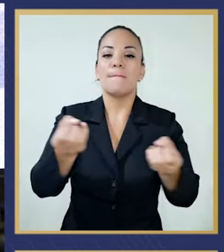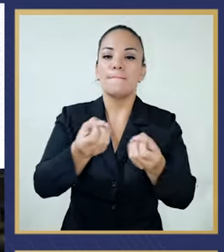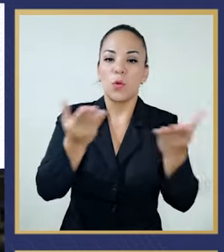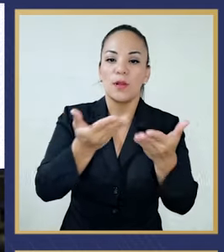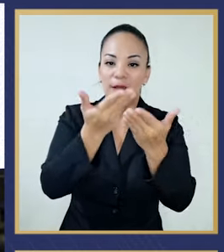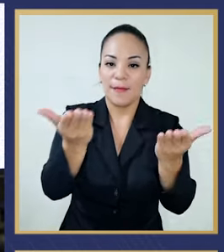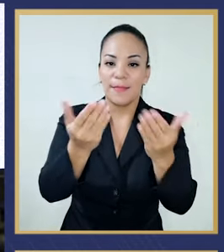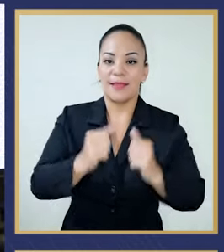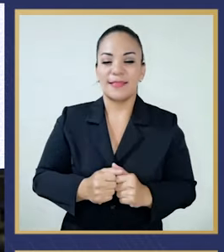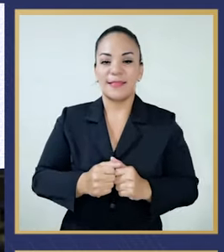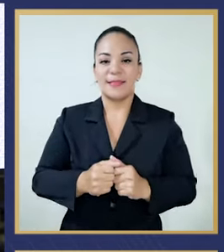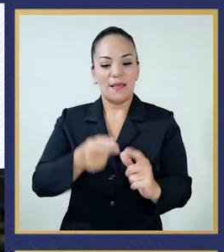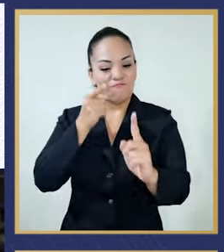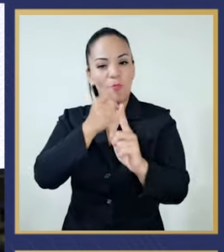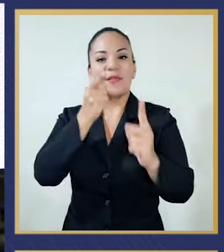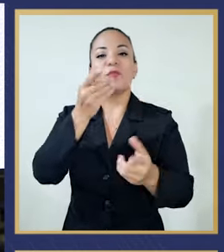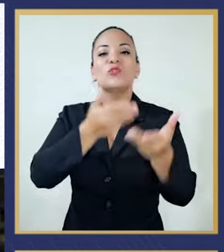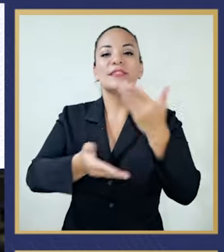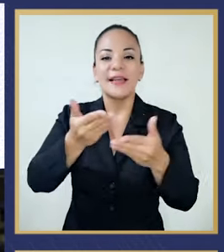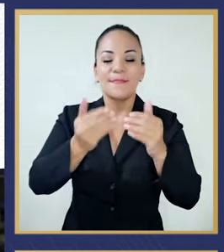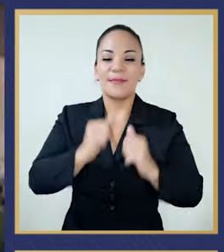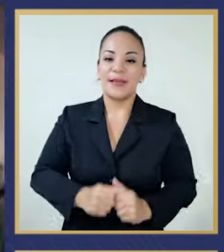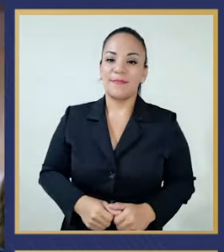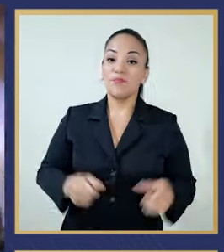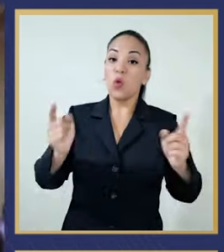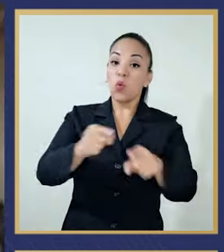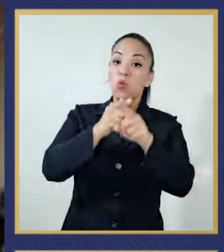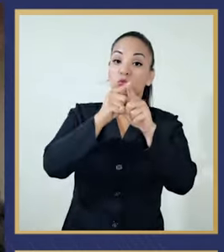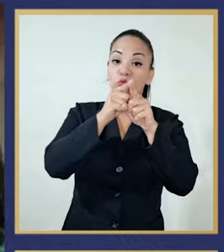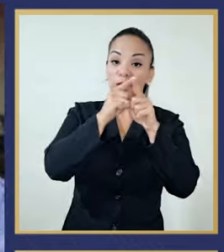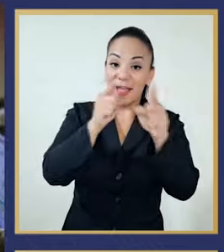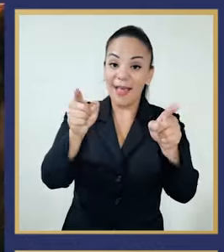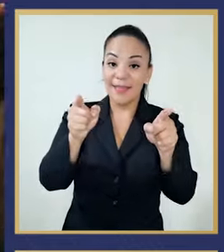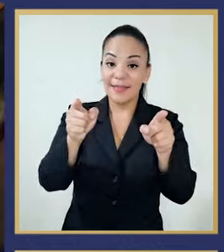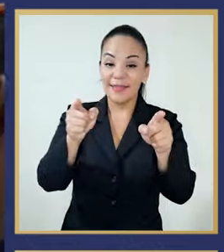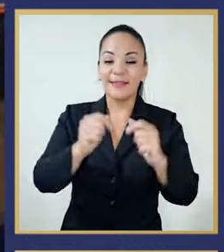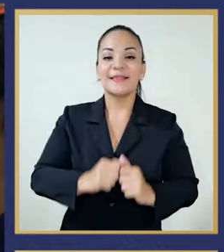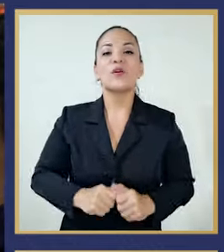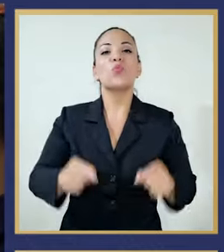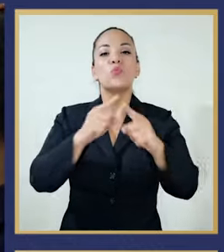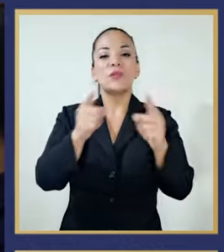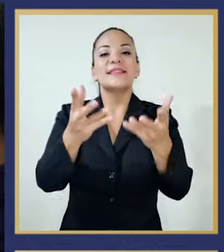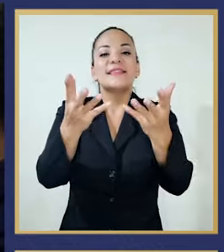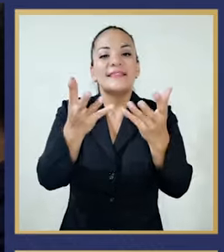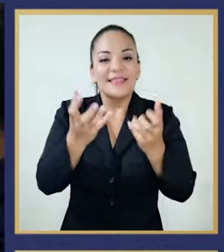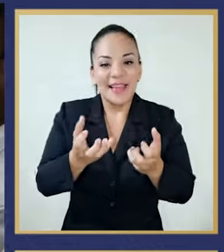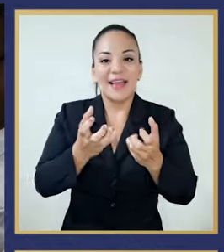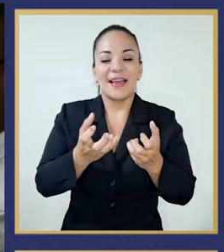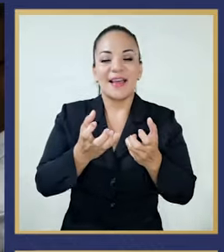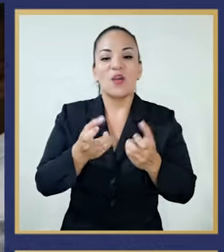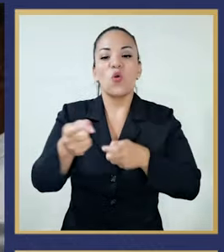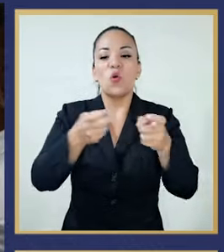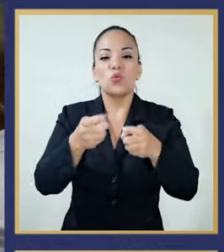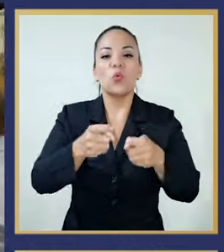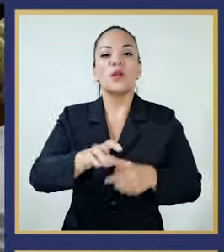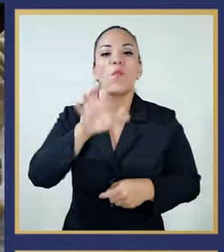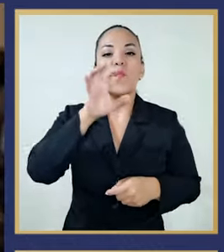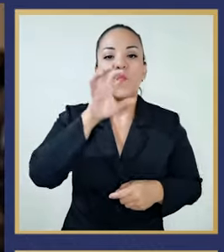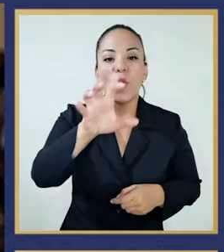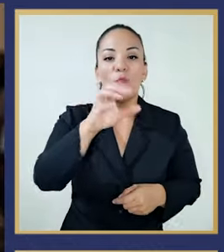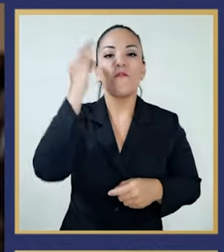público, al servicio público, Ustedes son los que quieren controlar